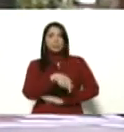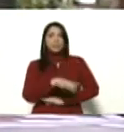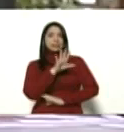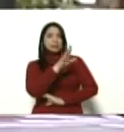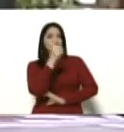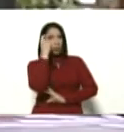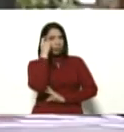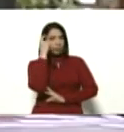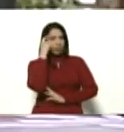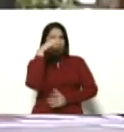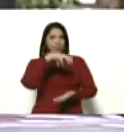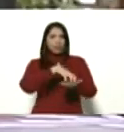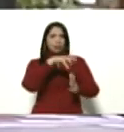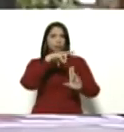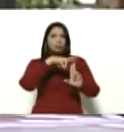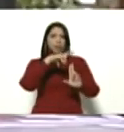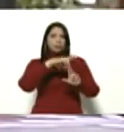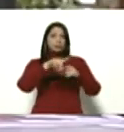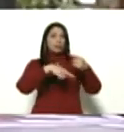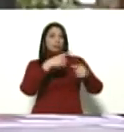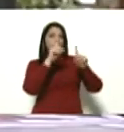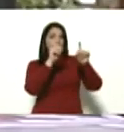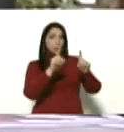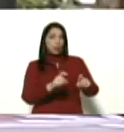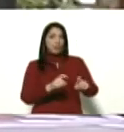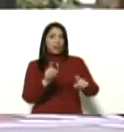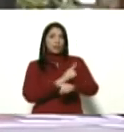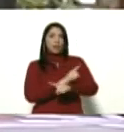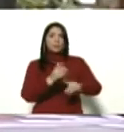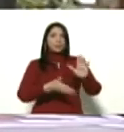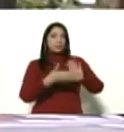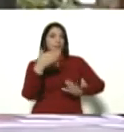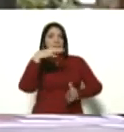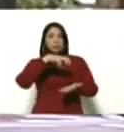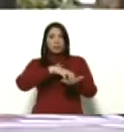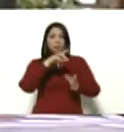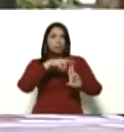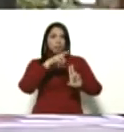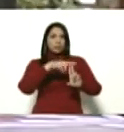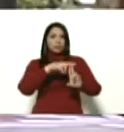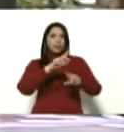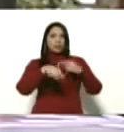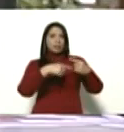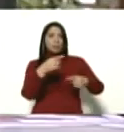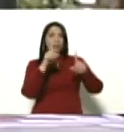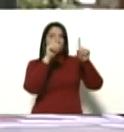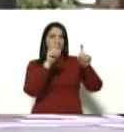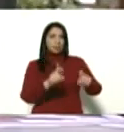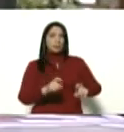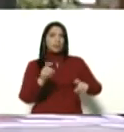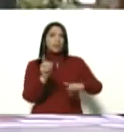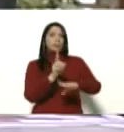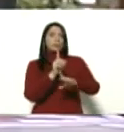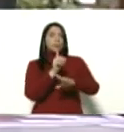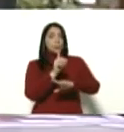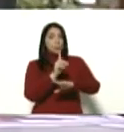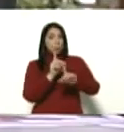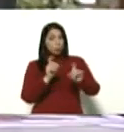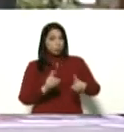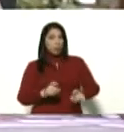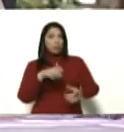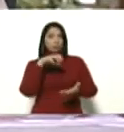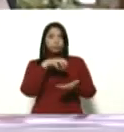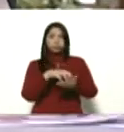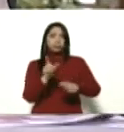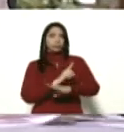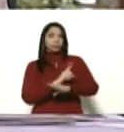días en el estado Táchira, luego la prueba rápida al salir del estado Táchira y la prueba rápida al llegar al estado destino, que es lo